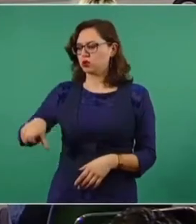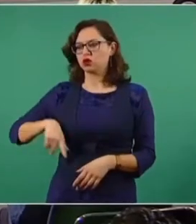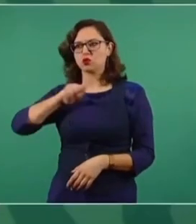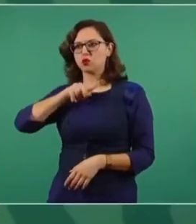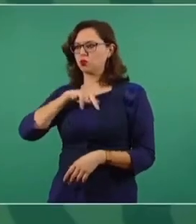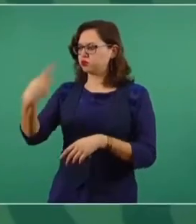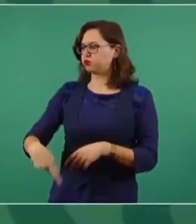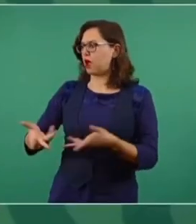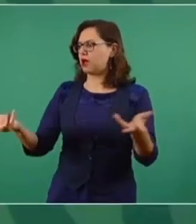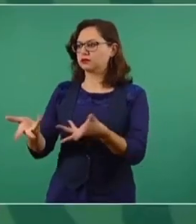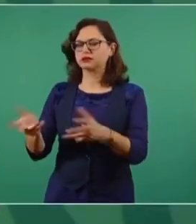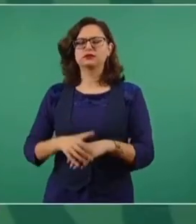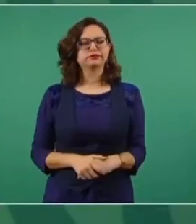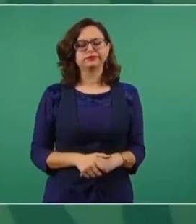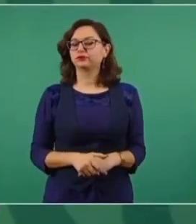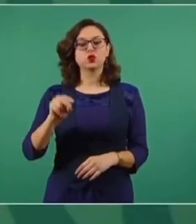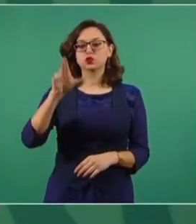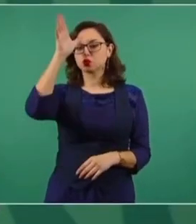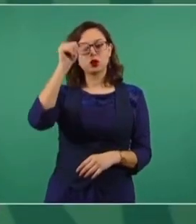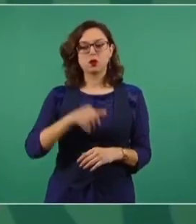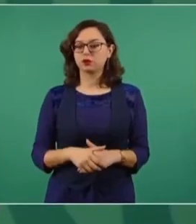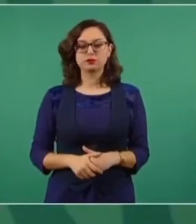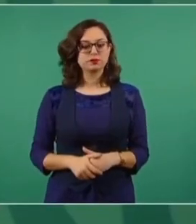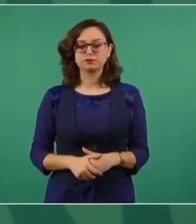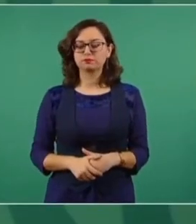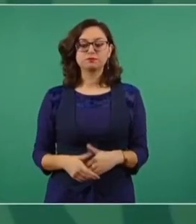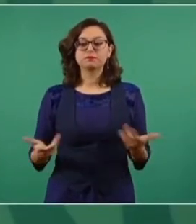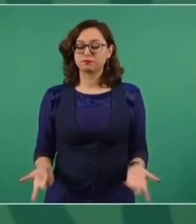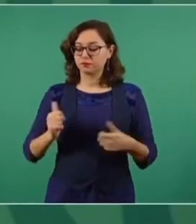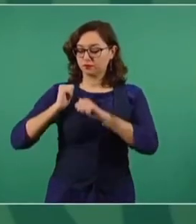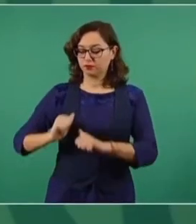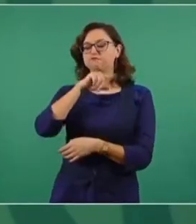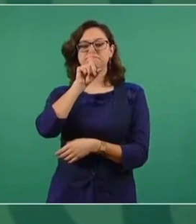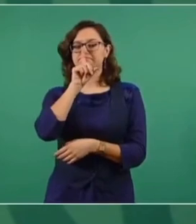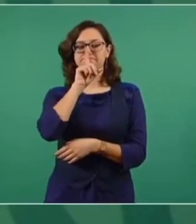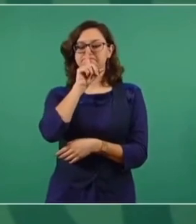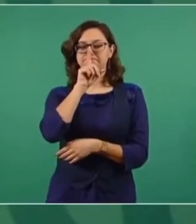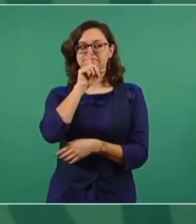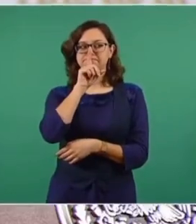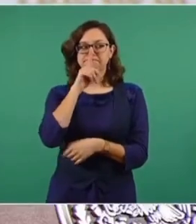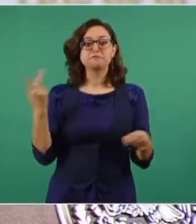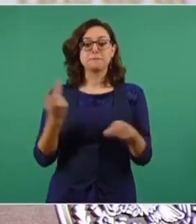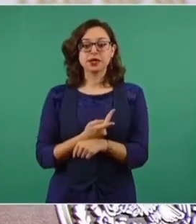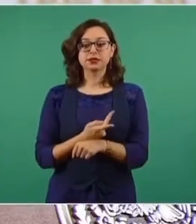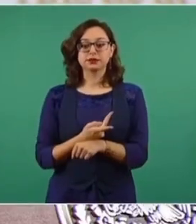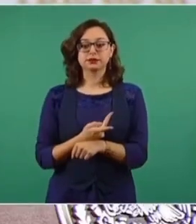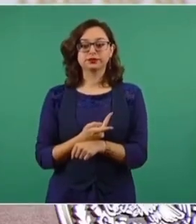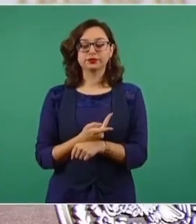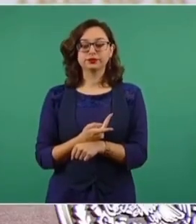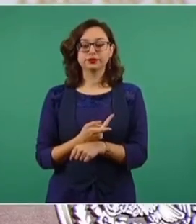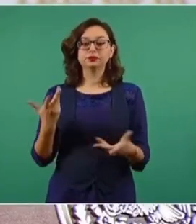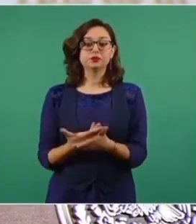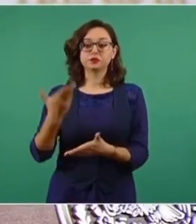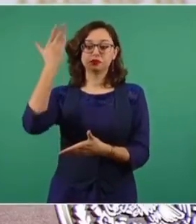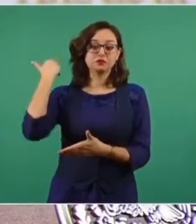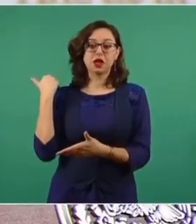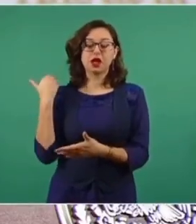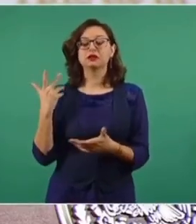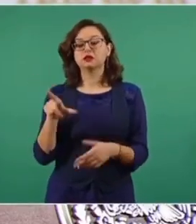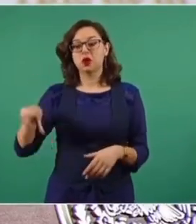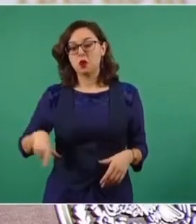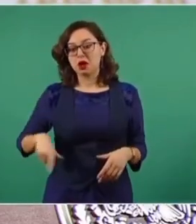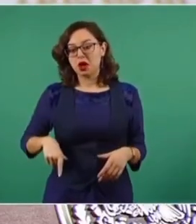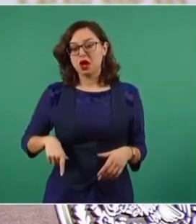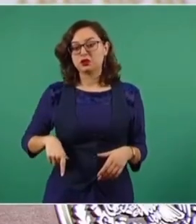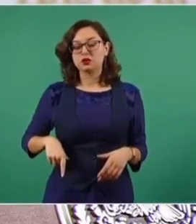lo mejor es que confíen en la autoridad, que ya no es la autoridad de antes. Anteriormente no había fronteras, no se